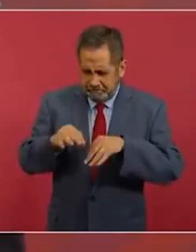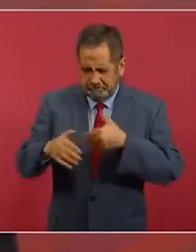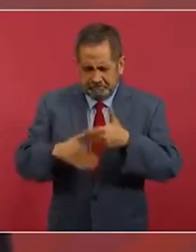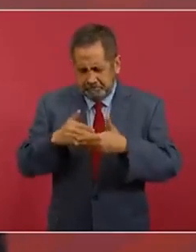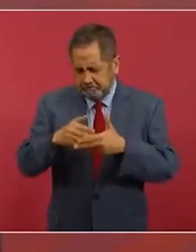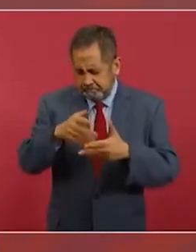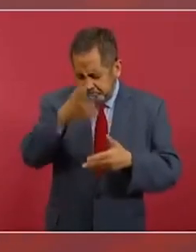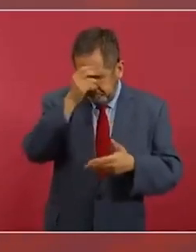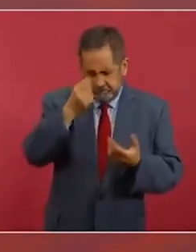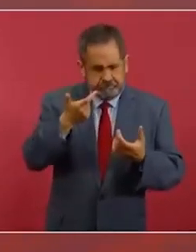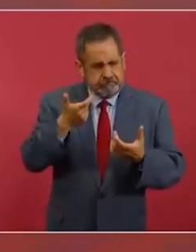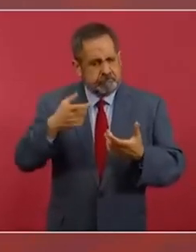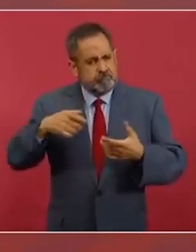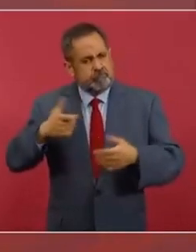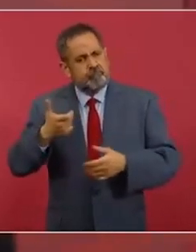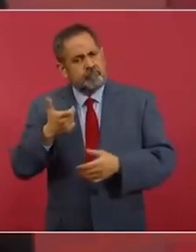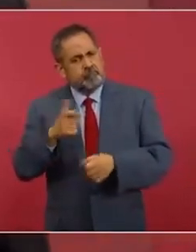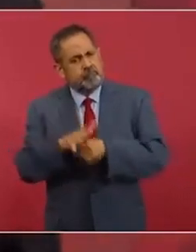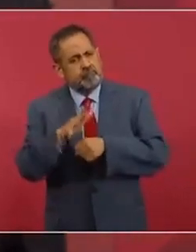ladinizaron,